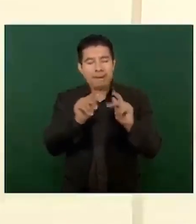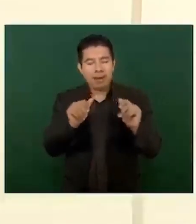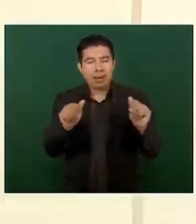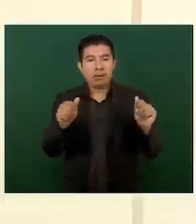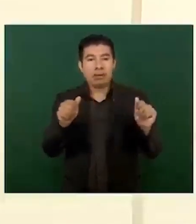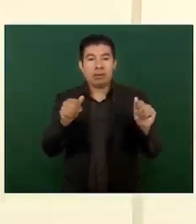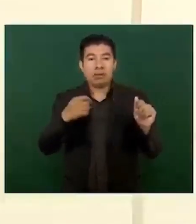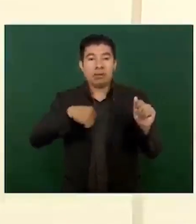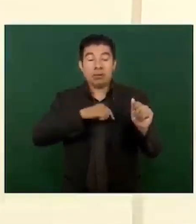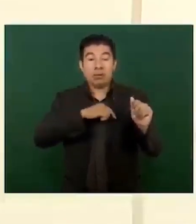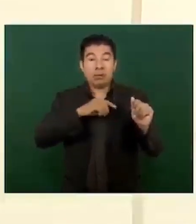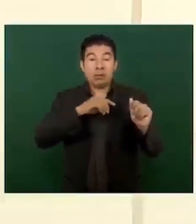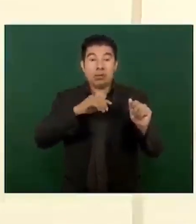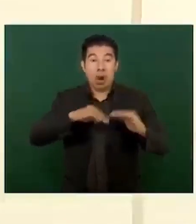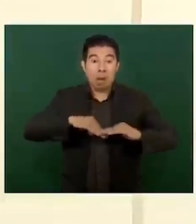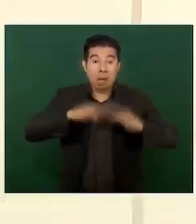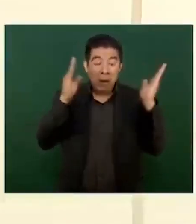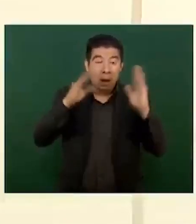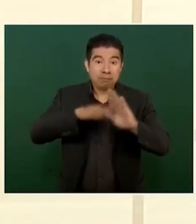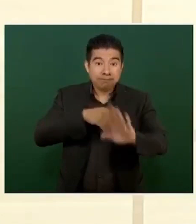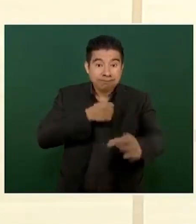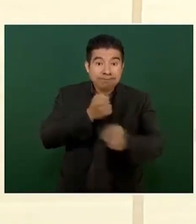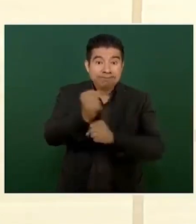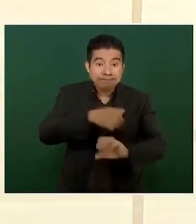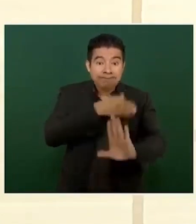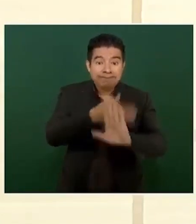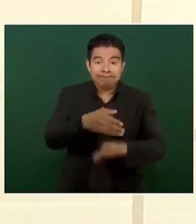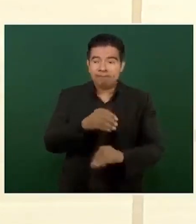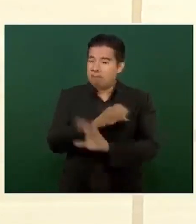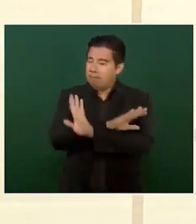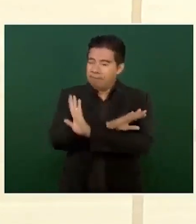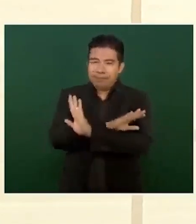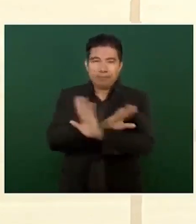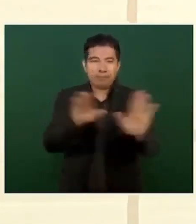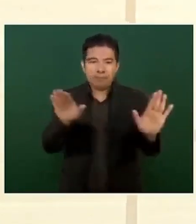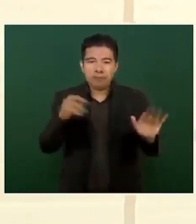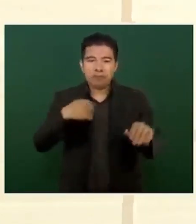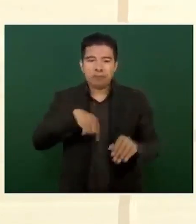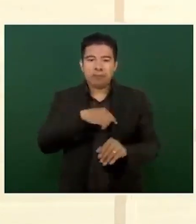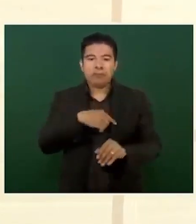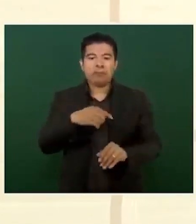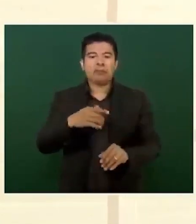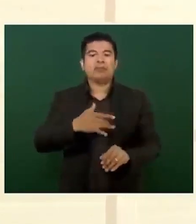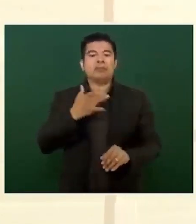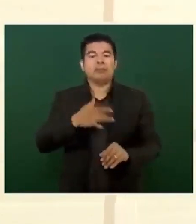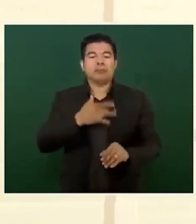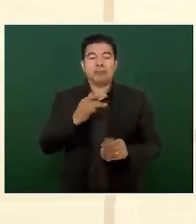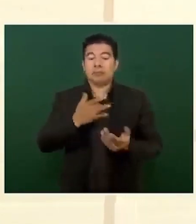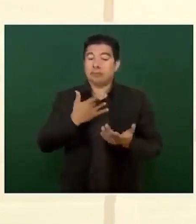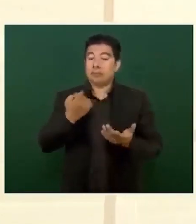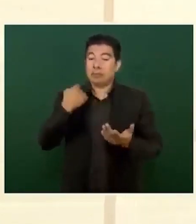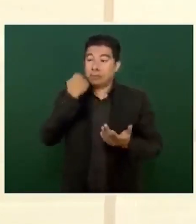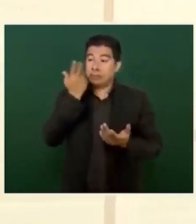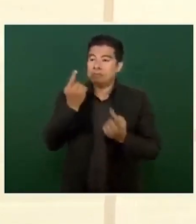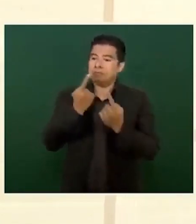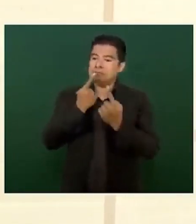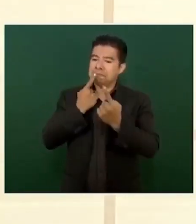Y somos partidarios Del diálogo No de la guerra